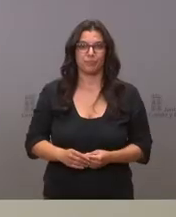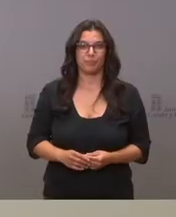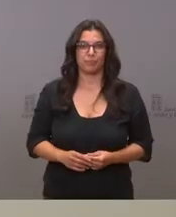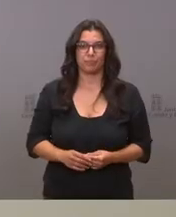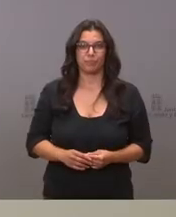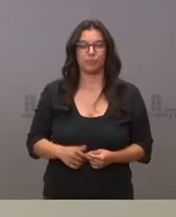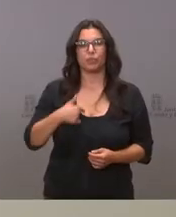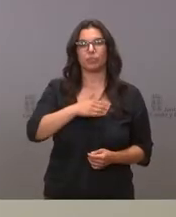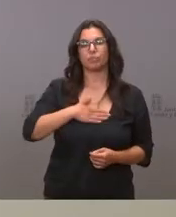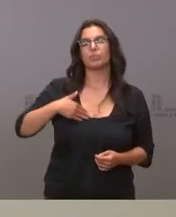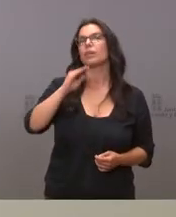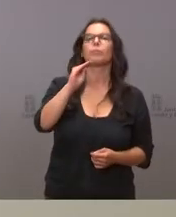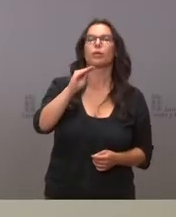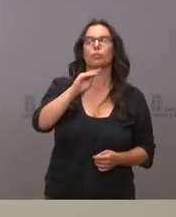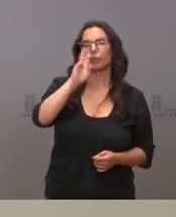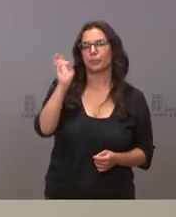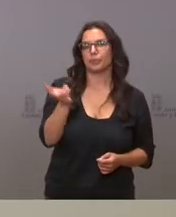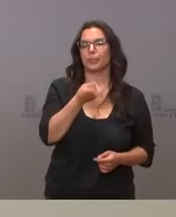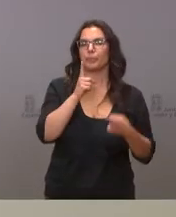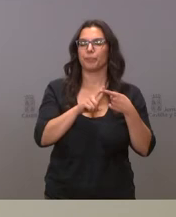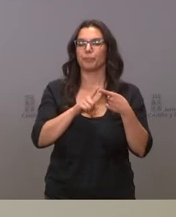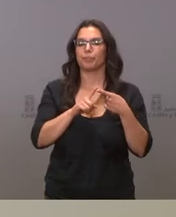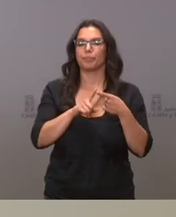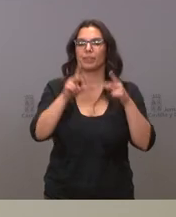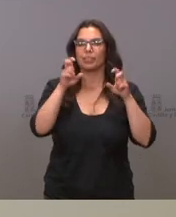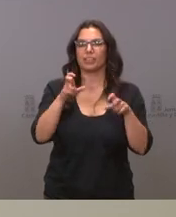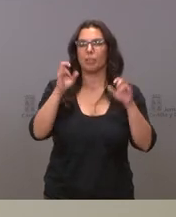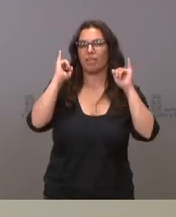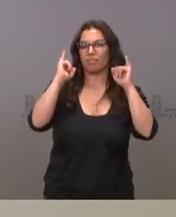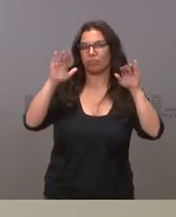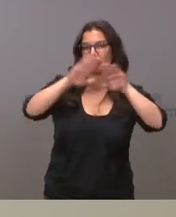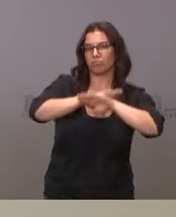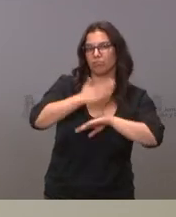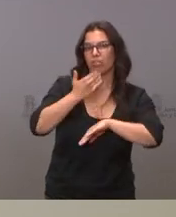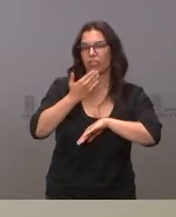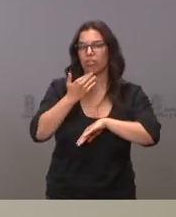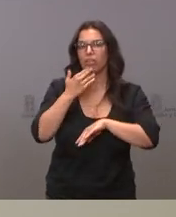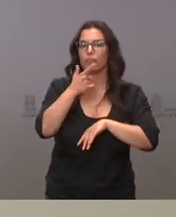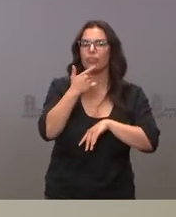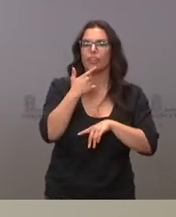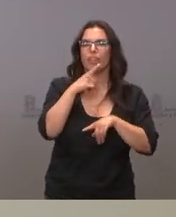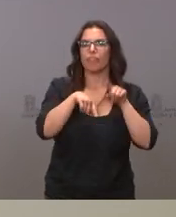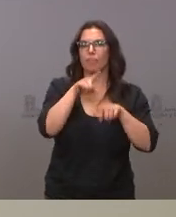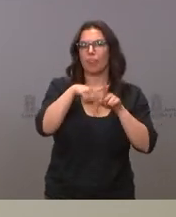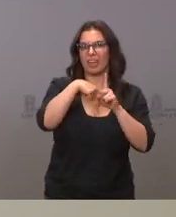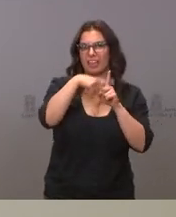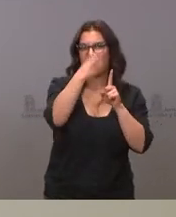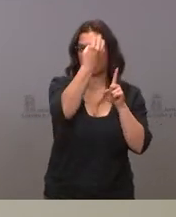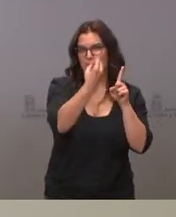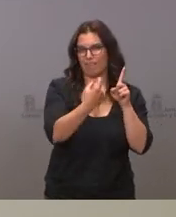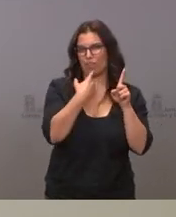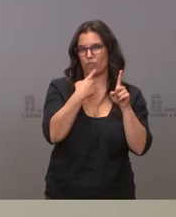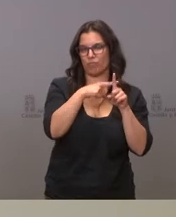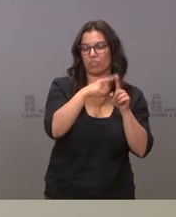si yo quería preguntarle varias cuestiones en relación al ocio nocturno nos ha dicho que van a seguir el semáforo esto supondrá que hasta que no